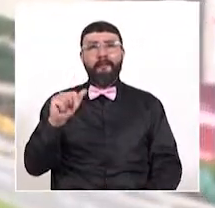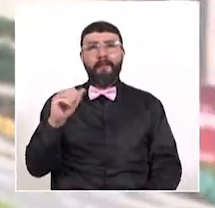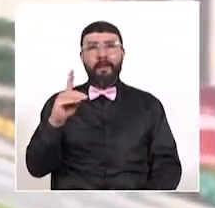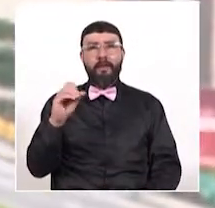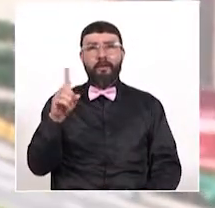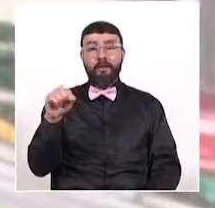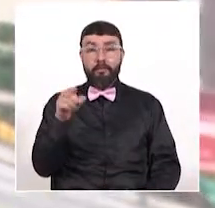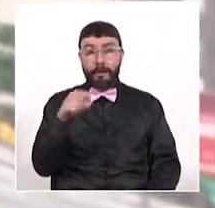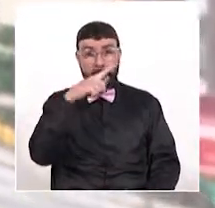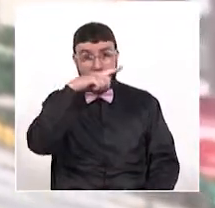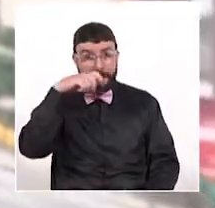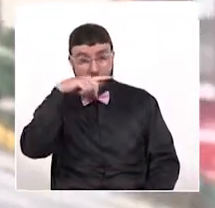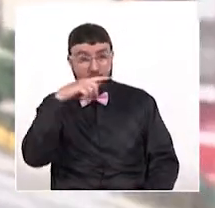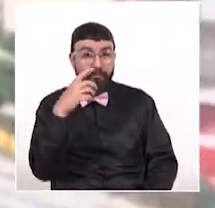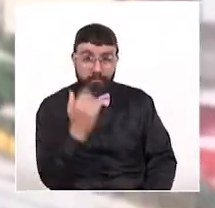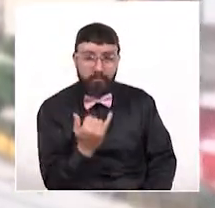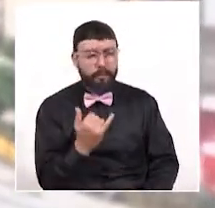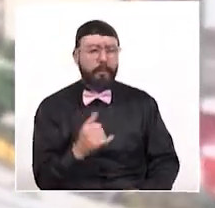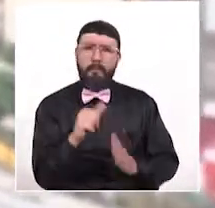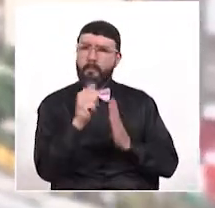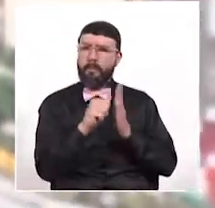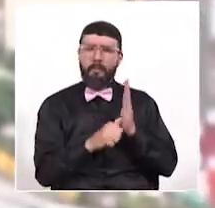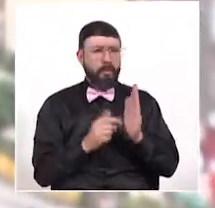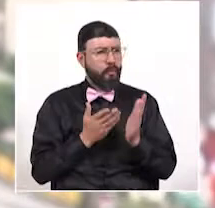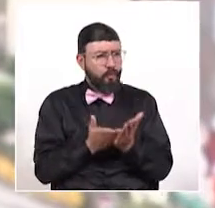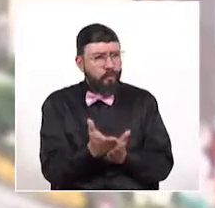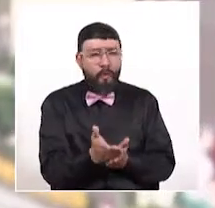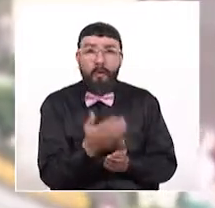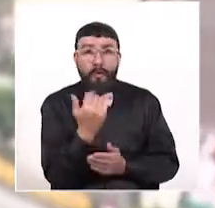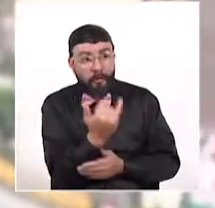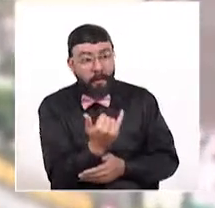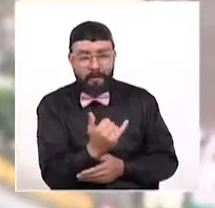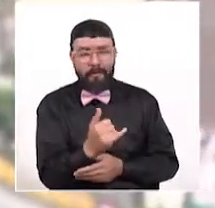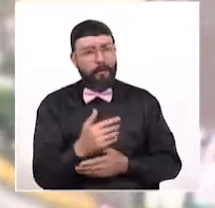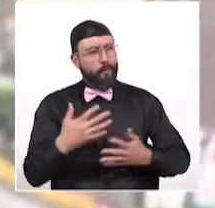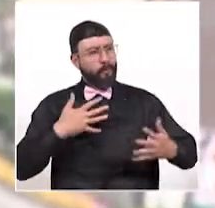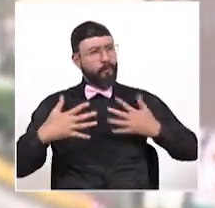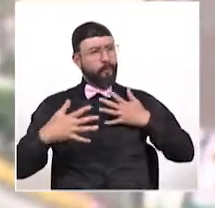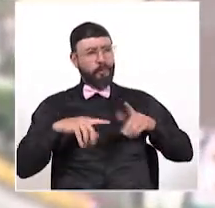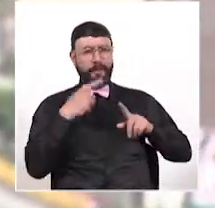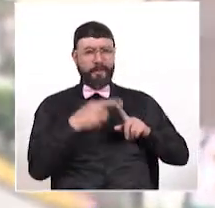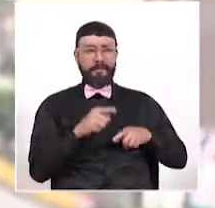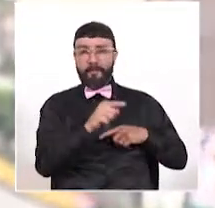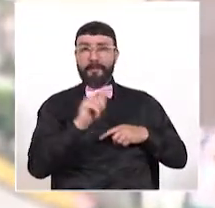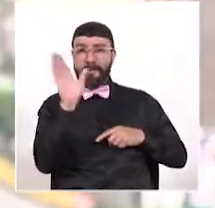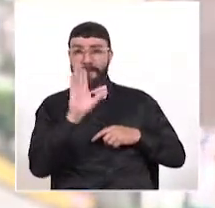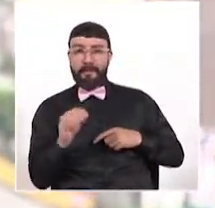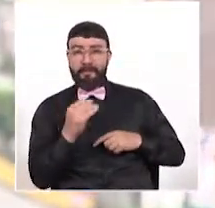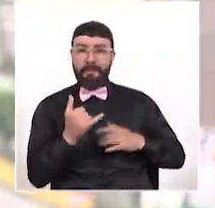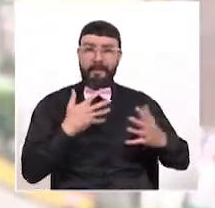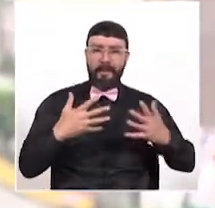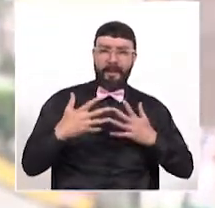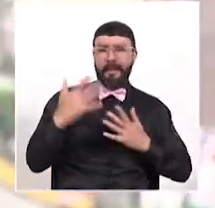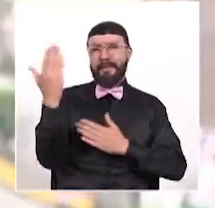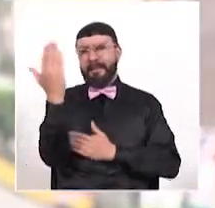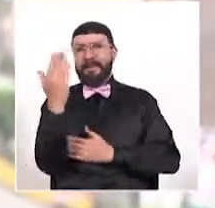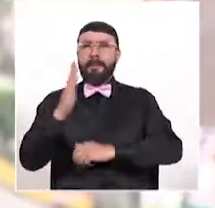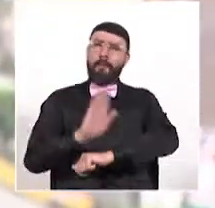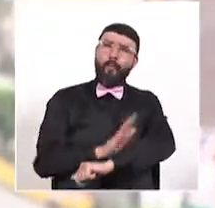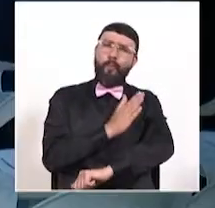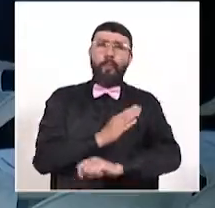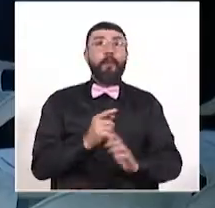programación semanal continua. Espectáculos que muestran el talento quindiano, las artes escénicas, el cine y la música.